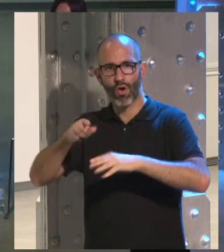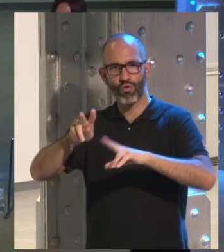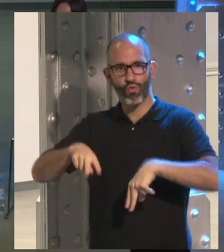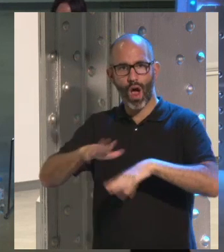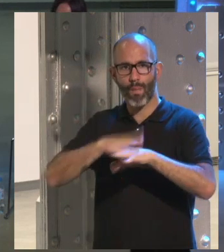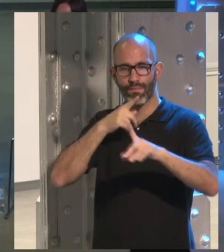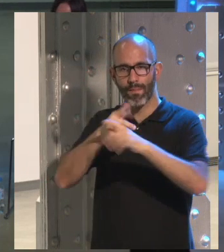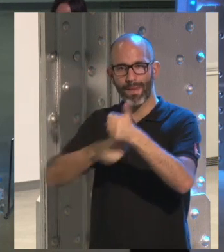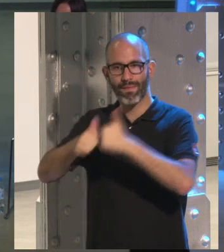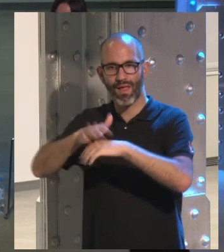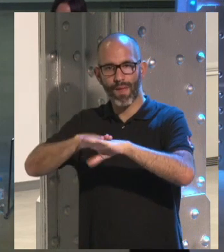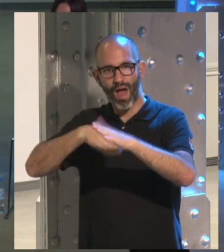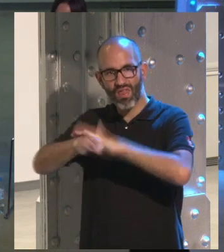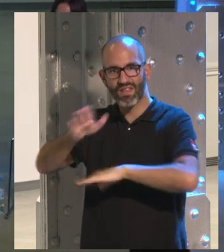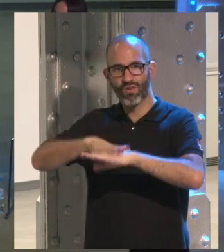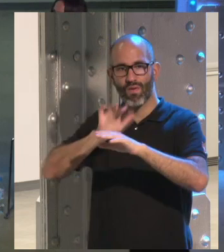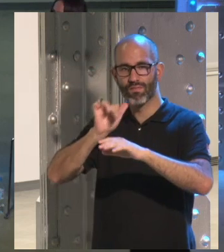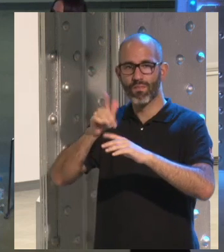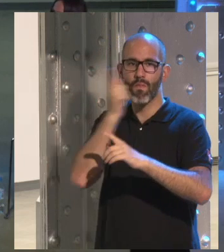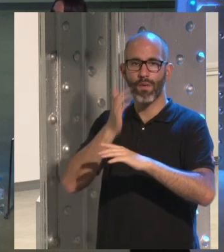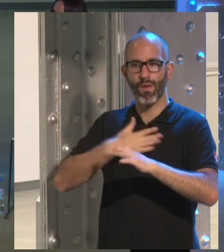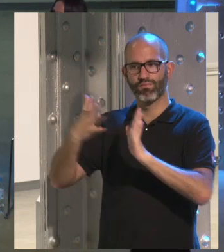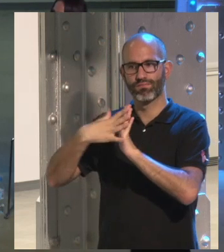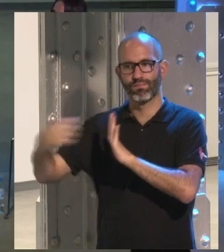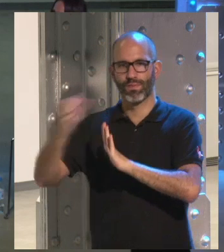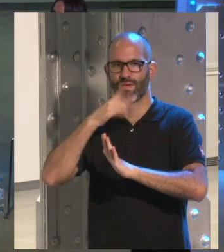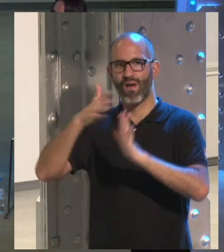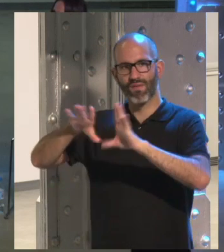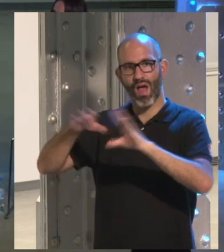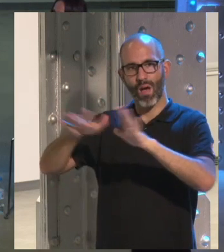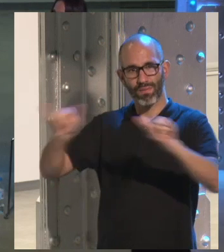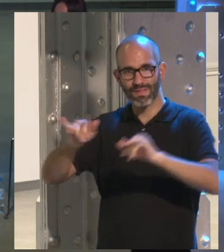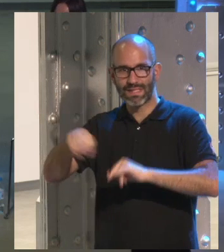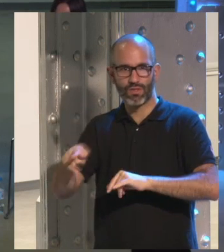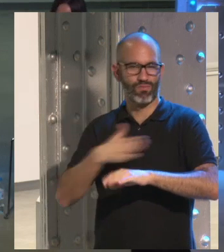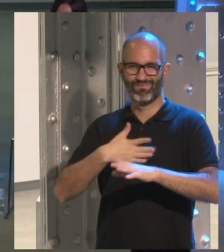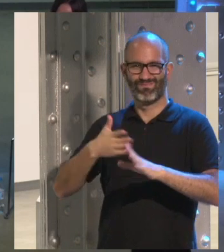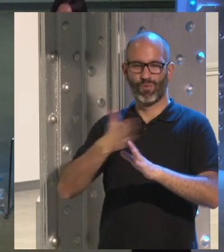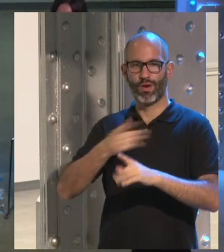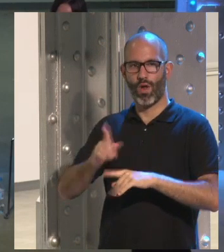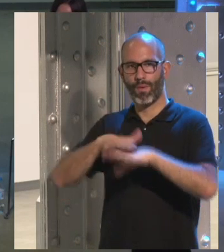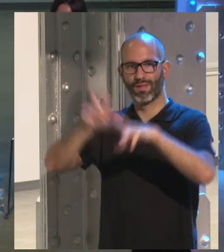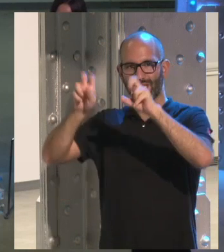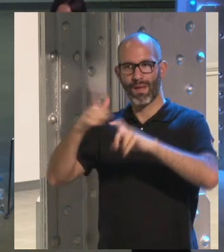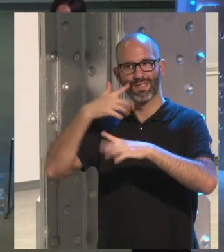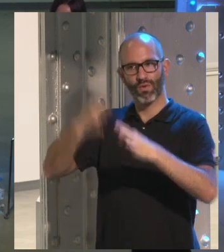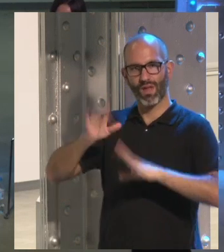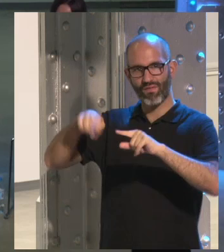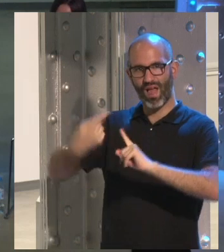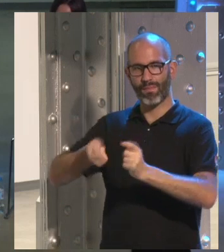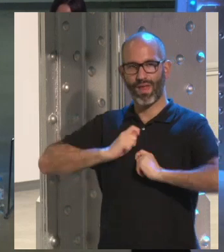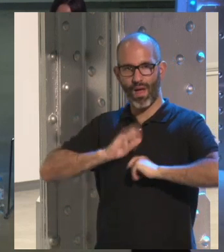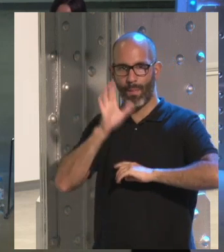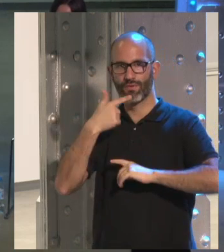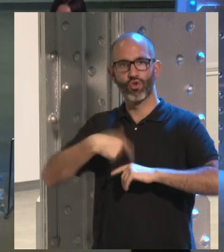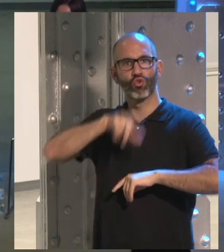los privilegios de acceso que toma de mi teléfono móvil son tan brutales que no me compensa el filtro Valencia para los problemas de seguridad que me genera. Y